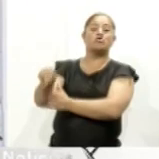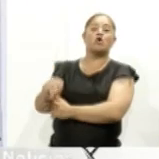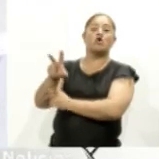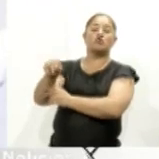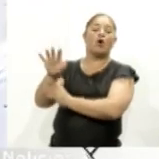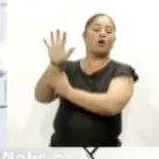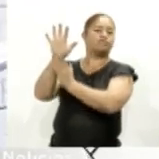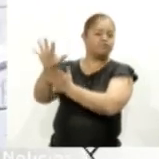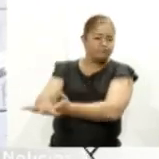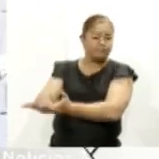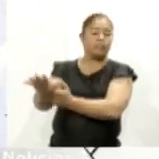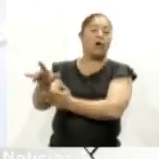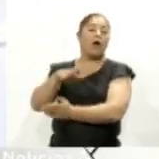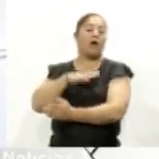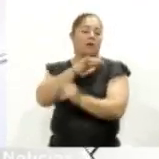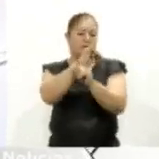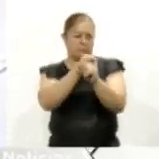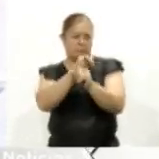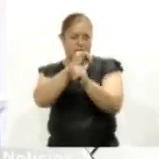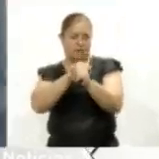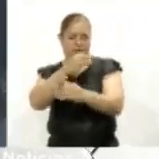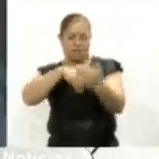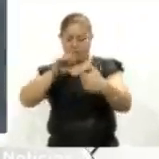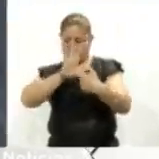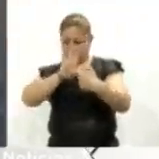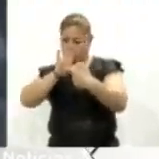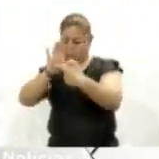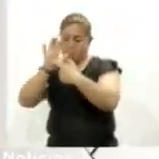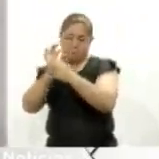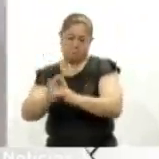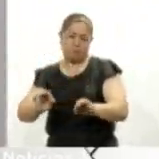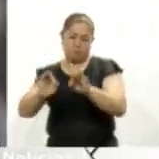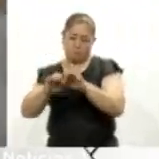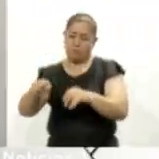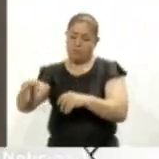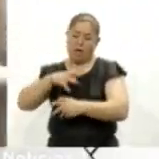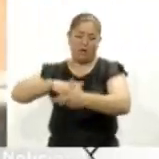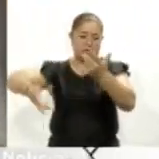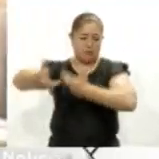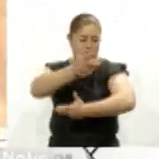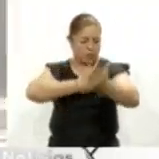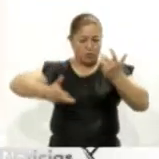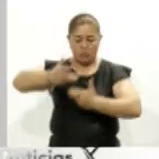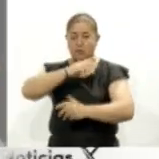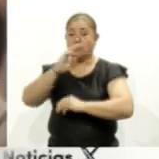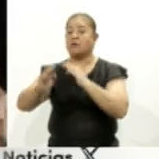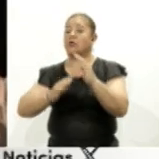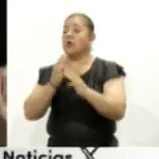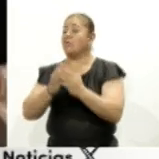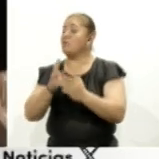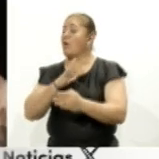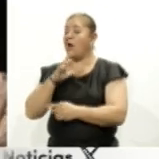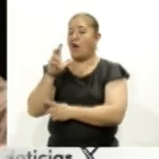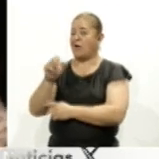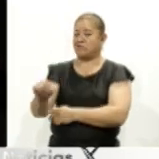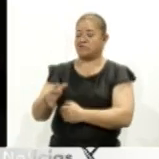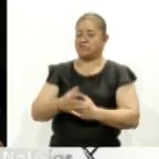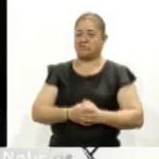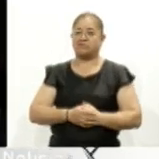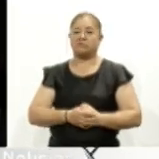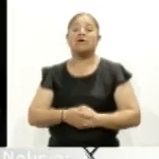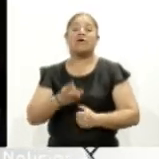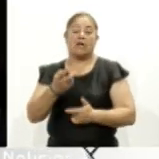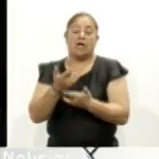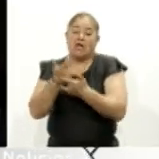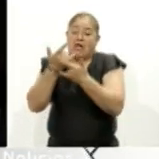las investigaciones demuestran que fueron parte fundamental de grandes movilizaciones sociales en todo el mundo. En todos esos hitos